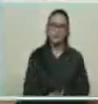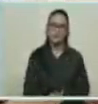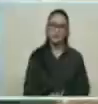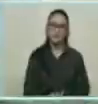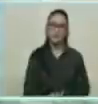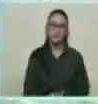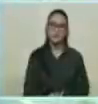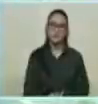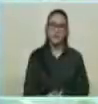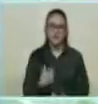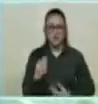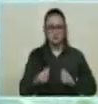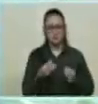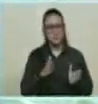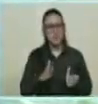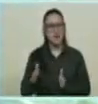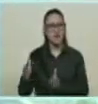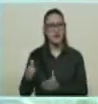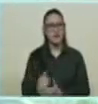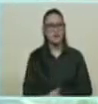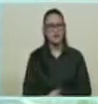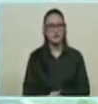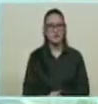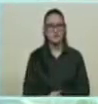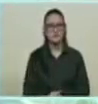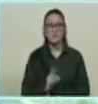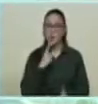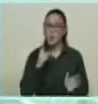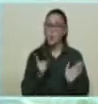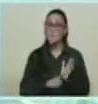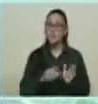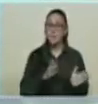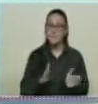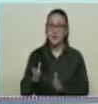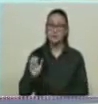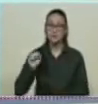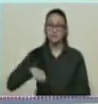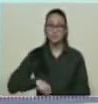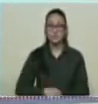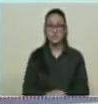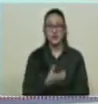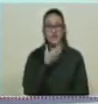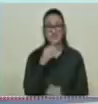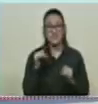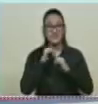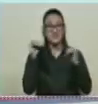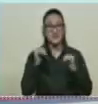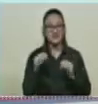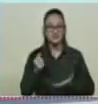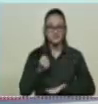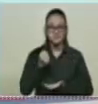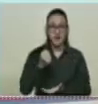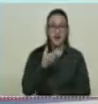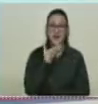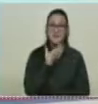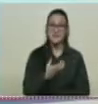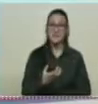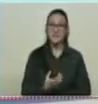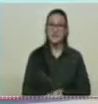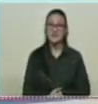Yo hice un plan, y hemos cumplido el plan. Navidades felices, el bono navideño,